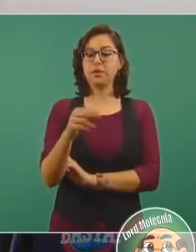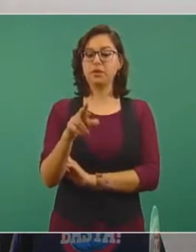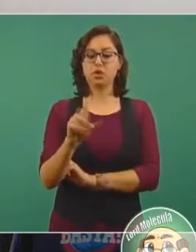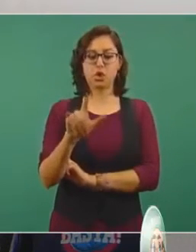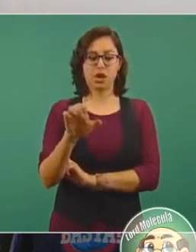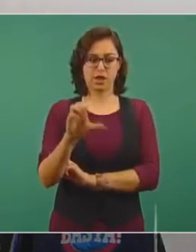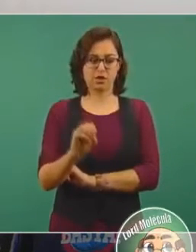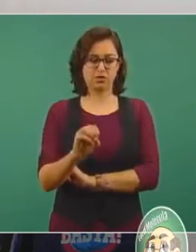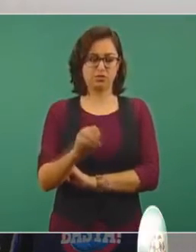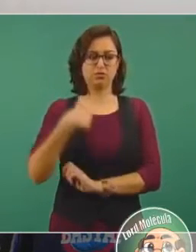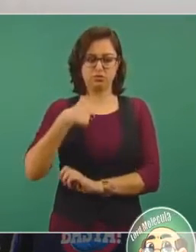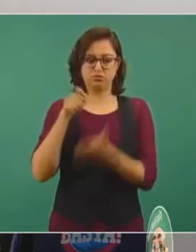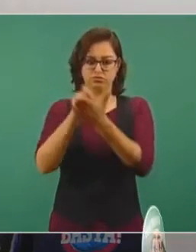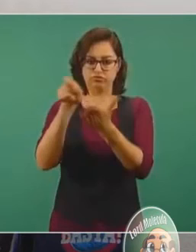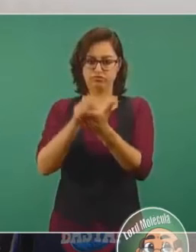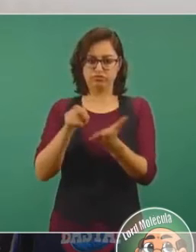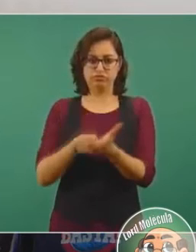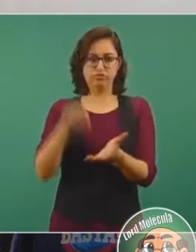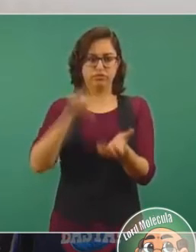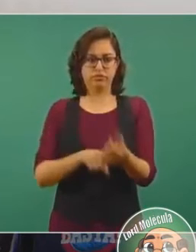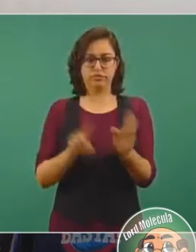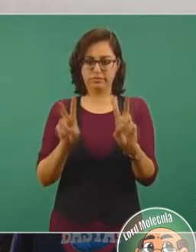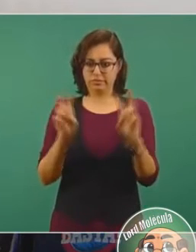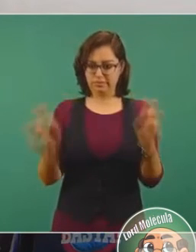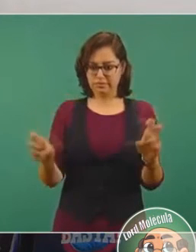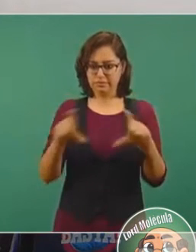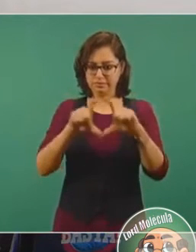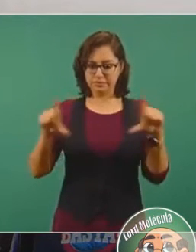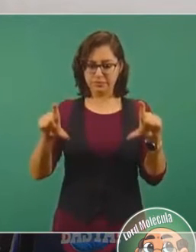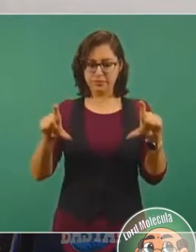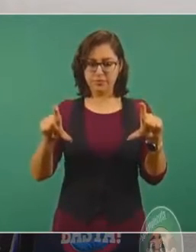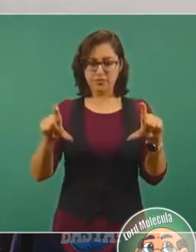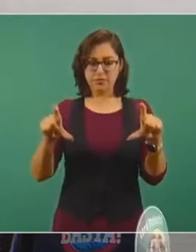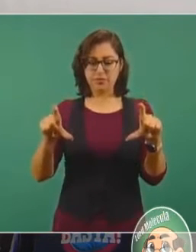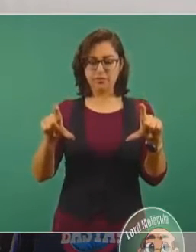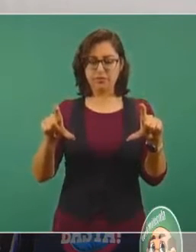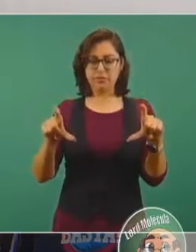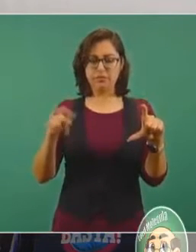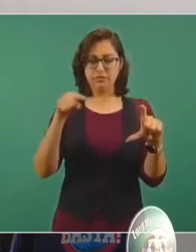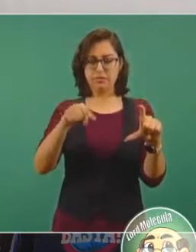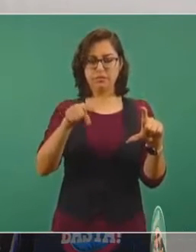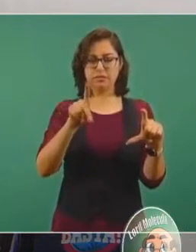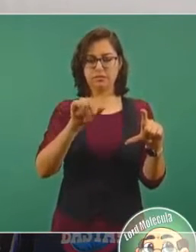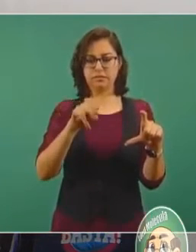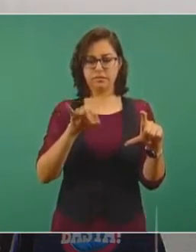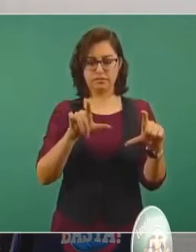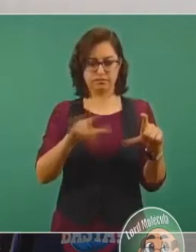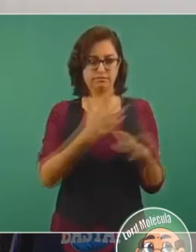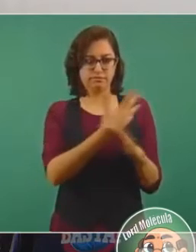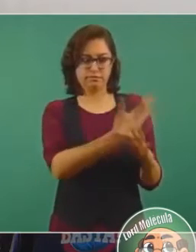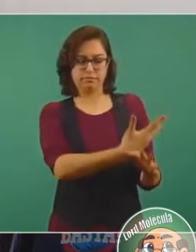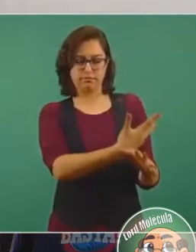de Daniel. Pero